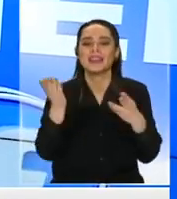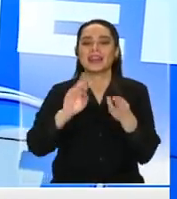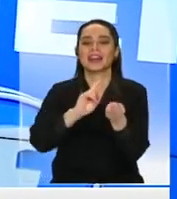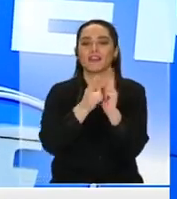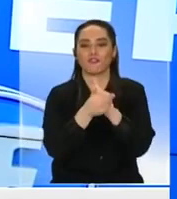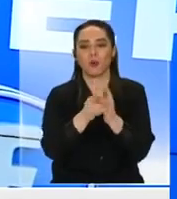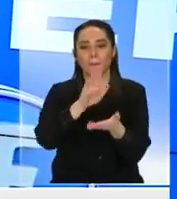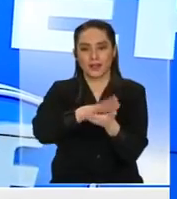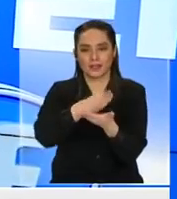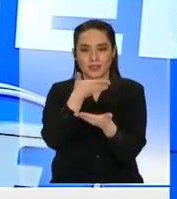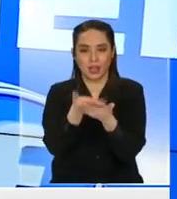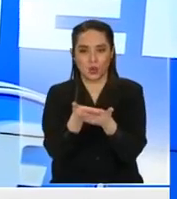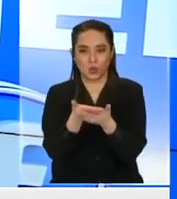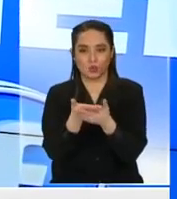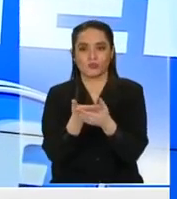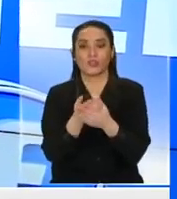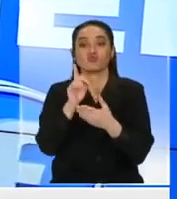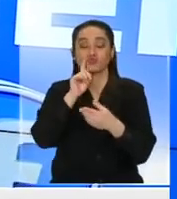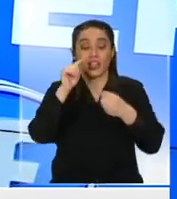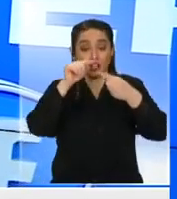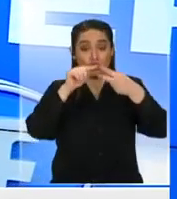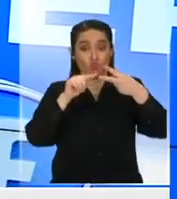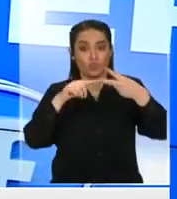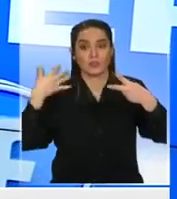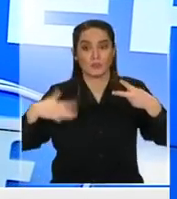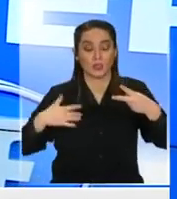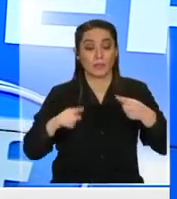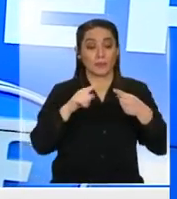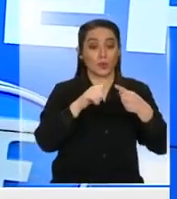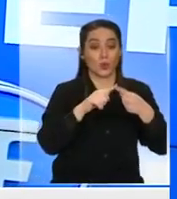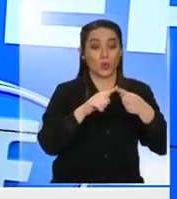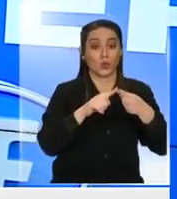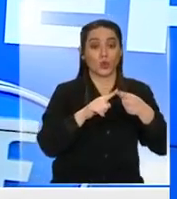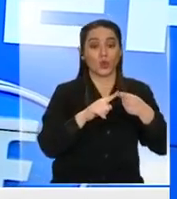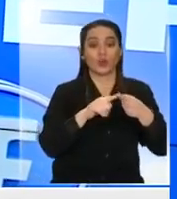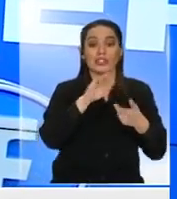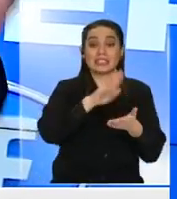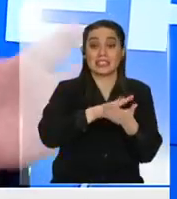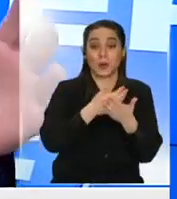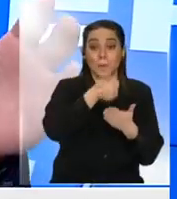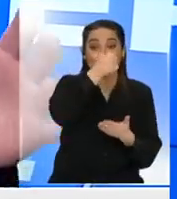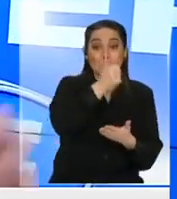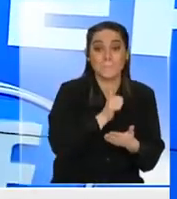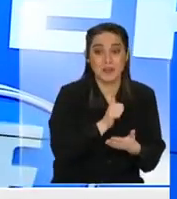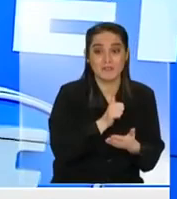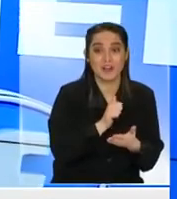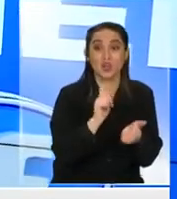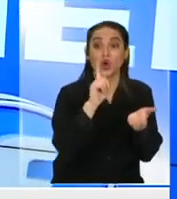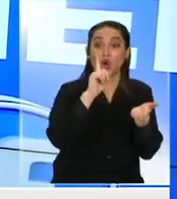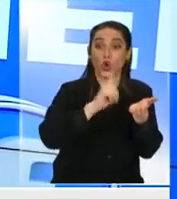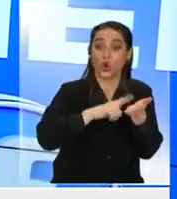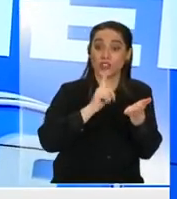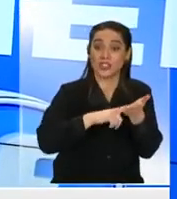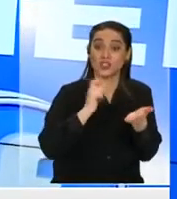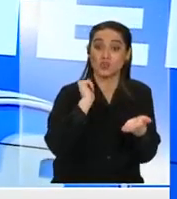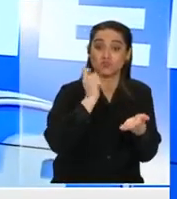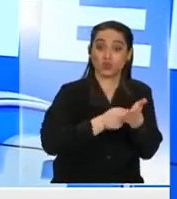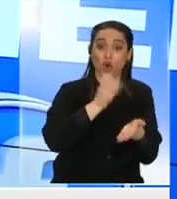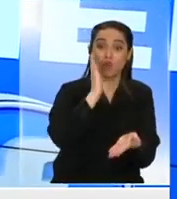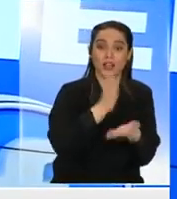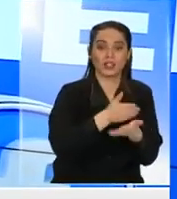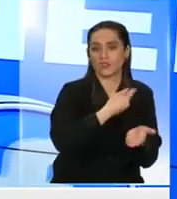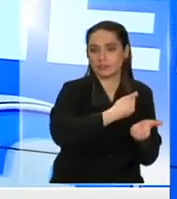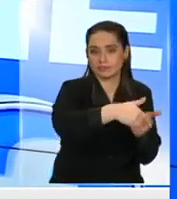salud que tiene dos componentes esenciales primero que las ISAPRES salen del sistema de cotización obligatoria y el 7%